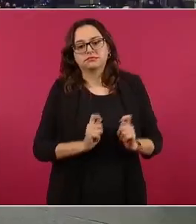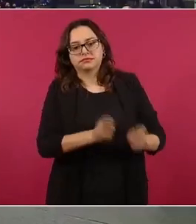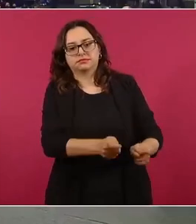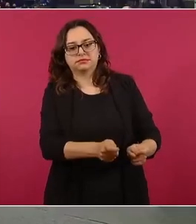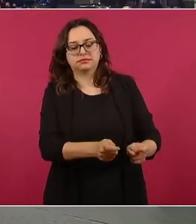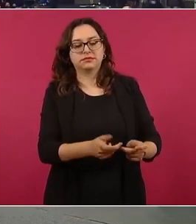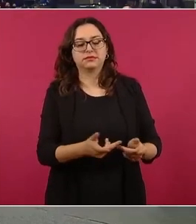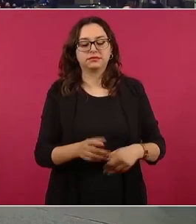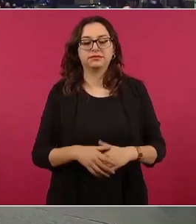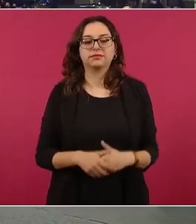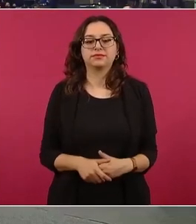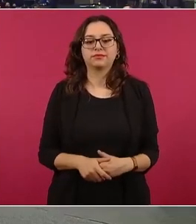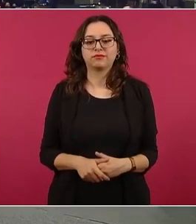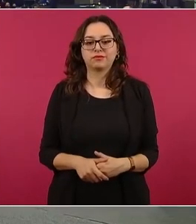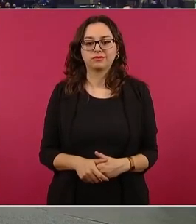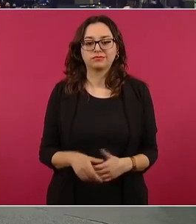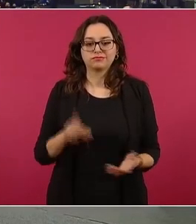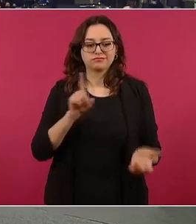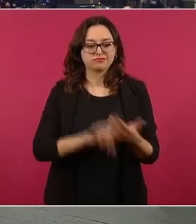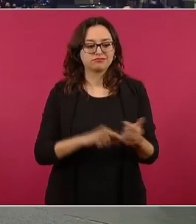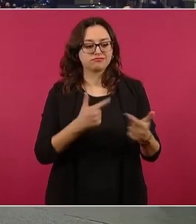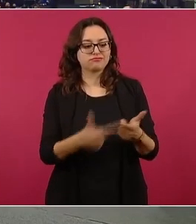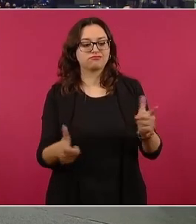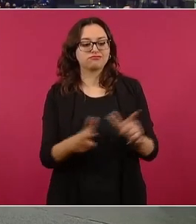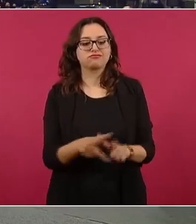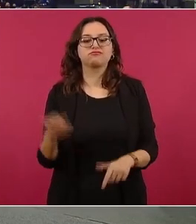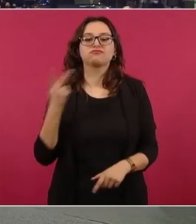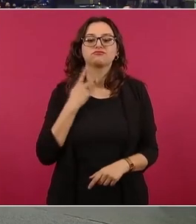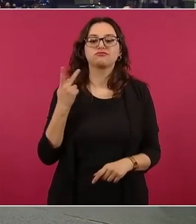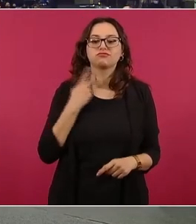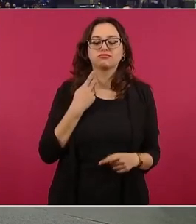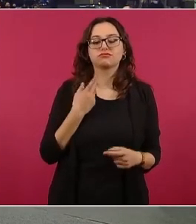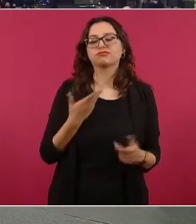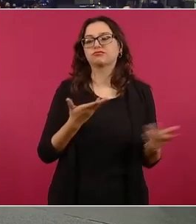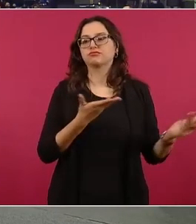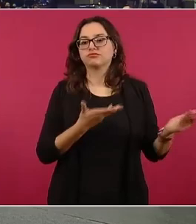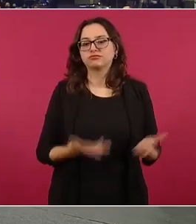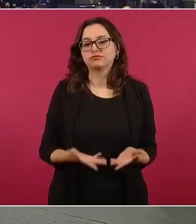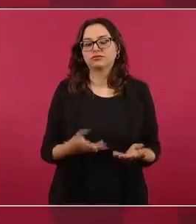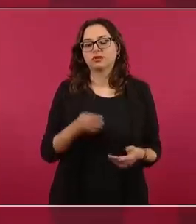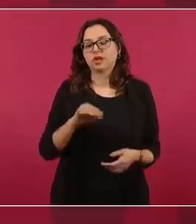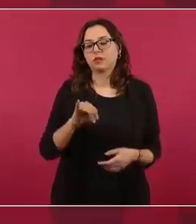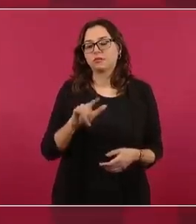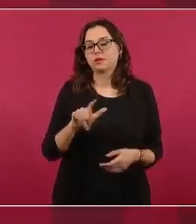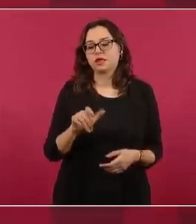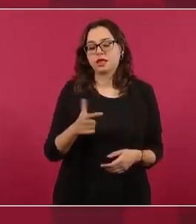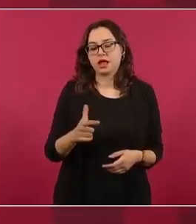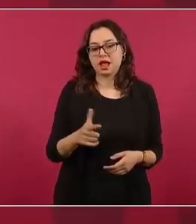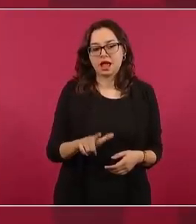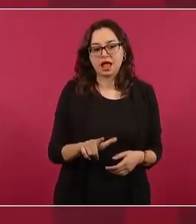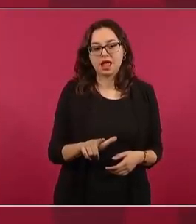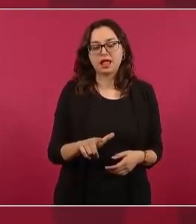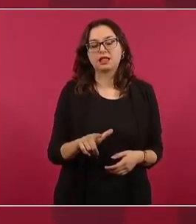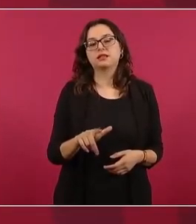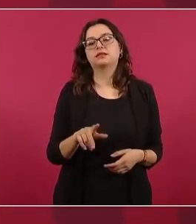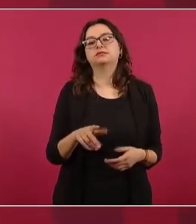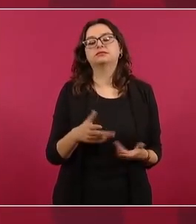el finado Fidel Velasco a la secretaría